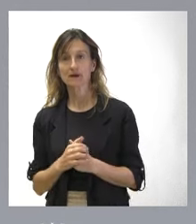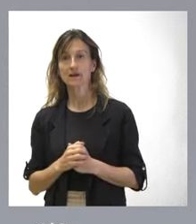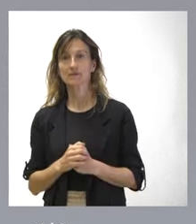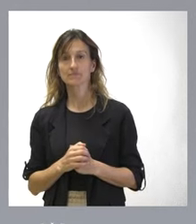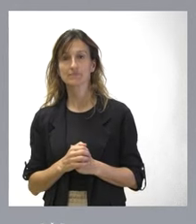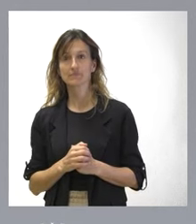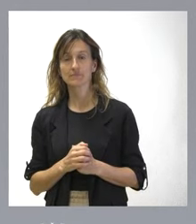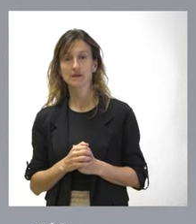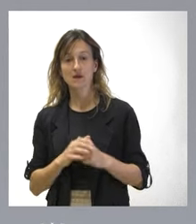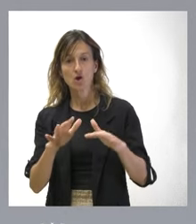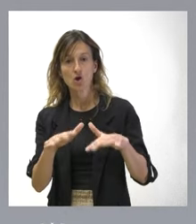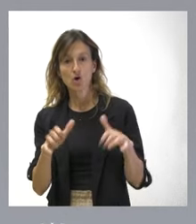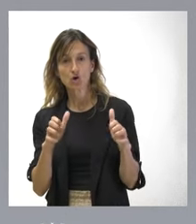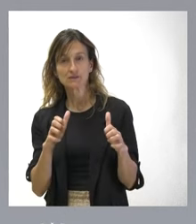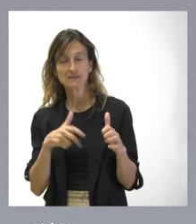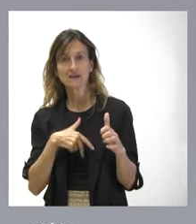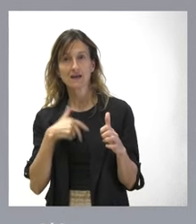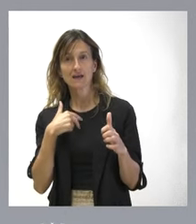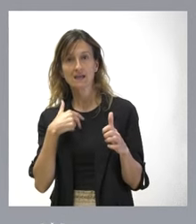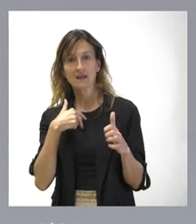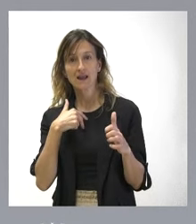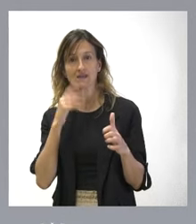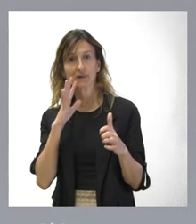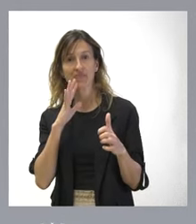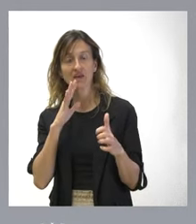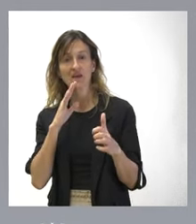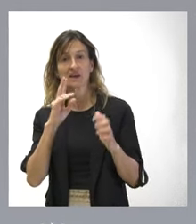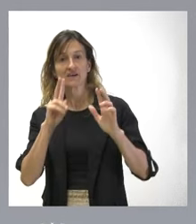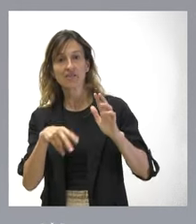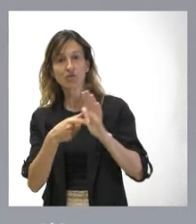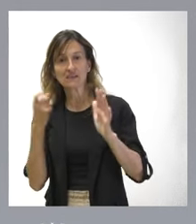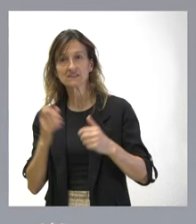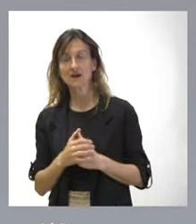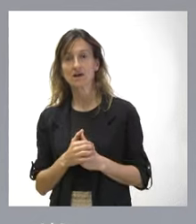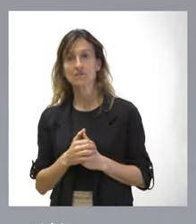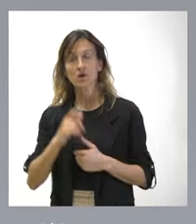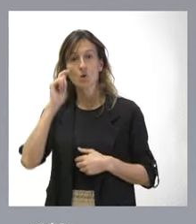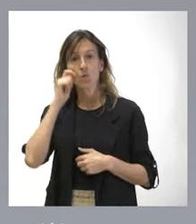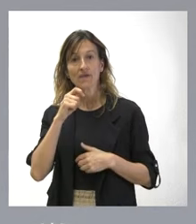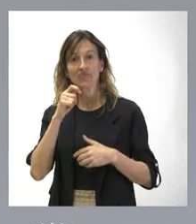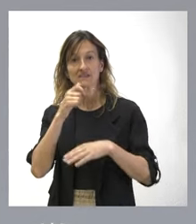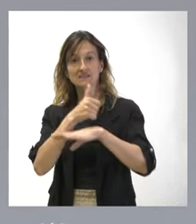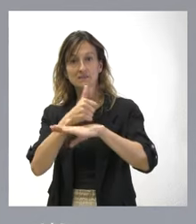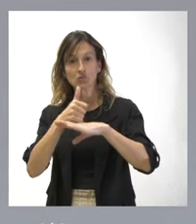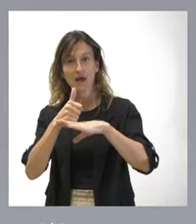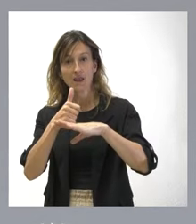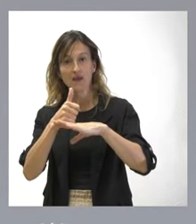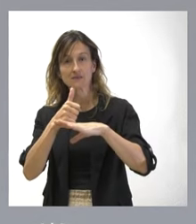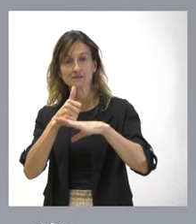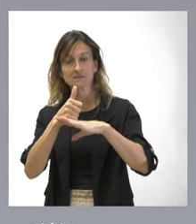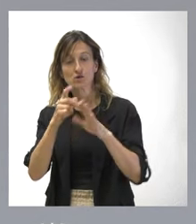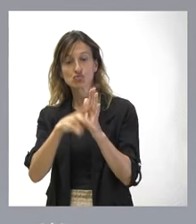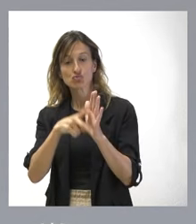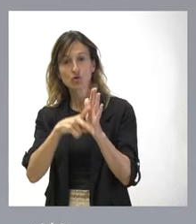decir, las propias Cortes Generales se han quitado la razón a sí mismos, porque los jueces y tribunales aplicaron la